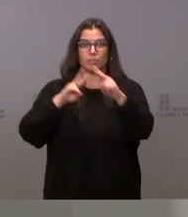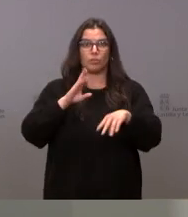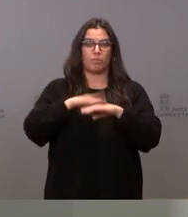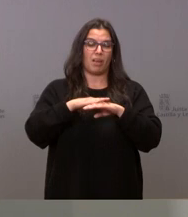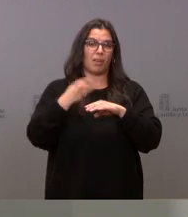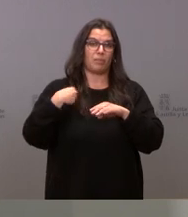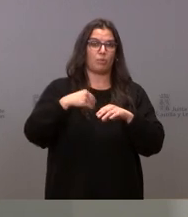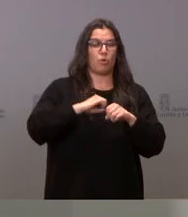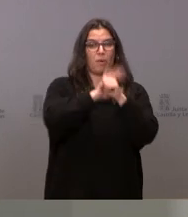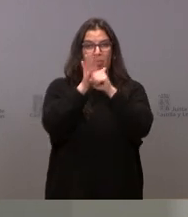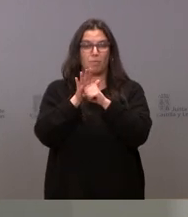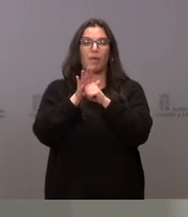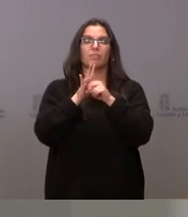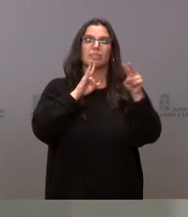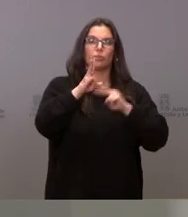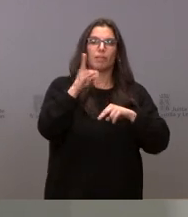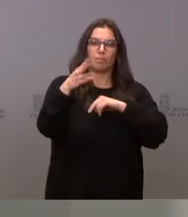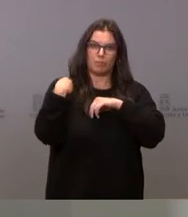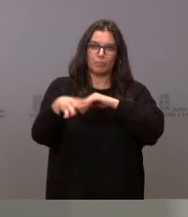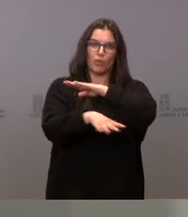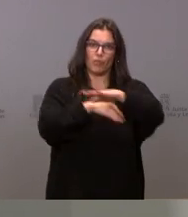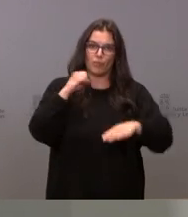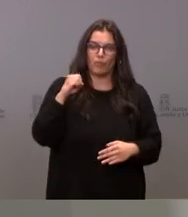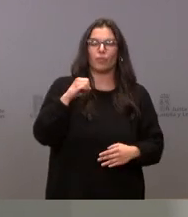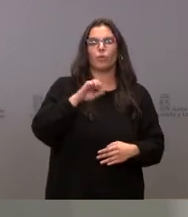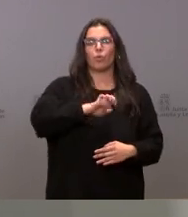COVID-19 dentro también del Fondo Europeo REACT-UE.